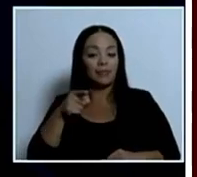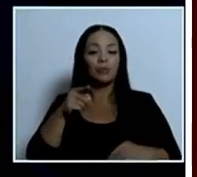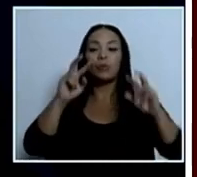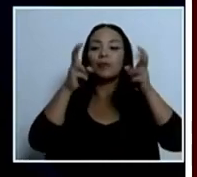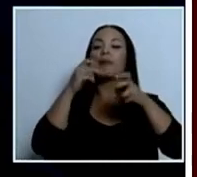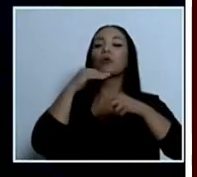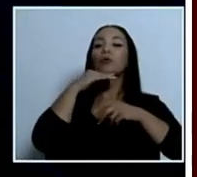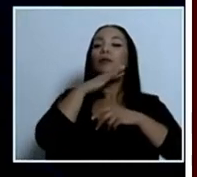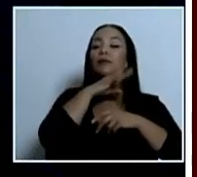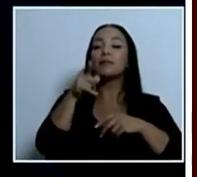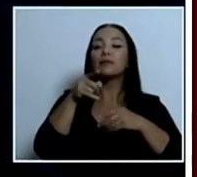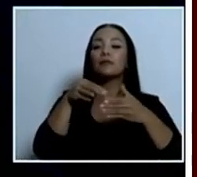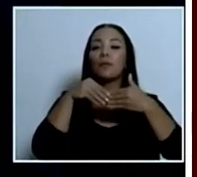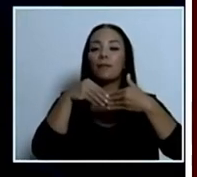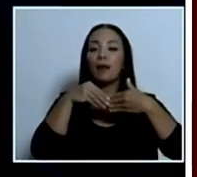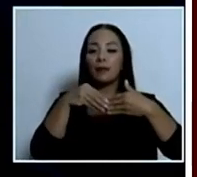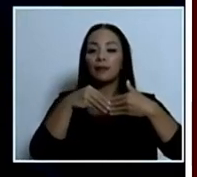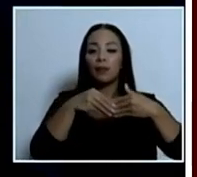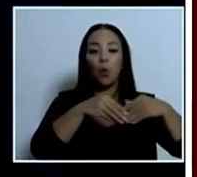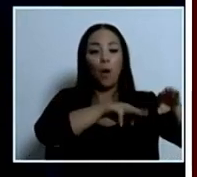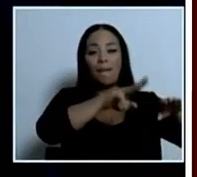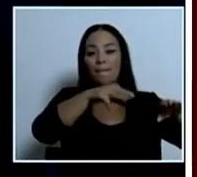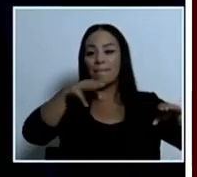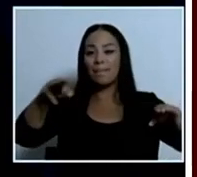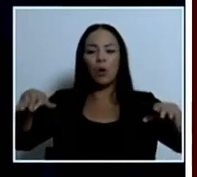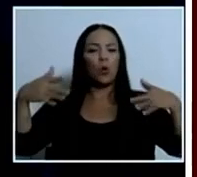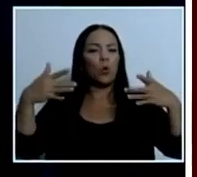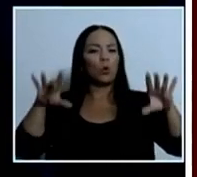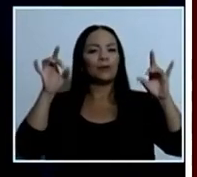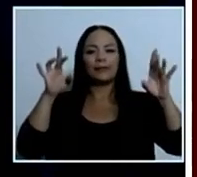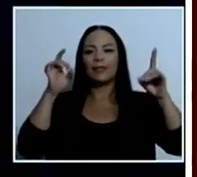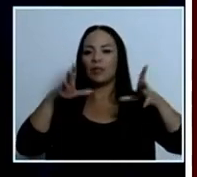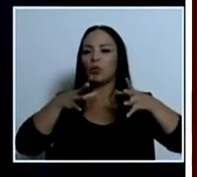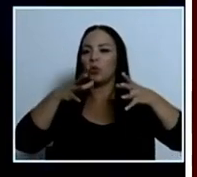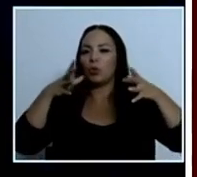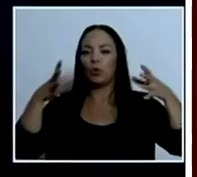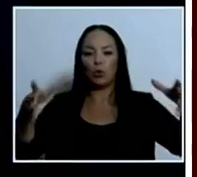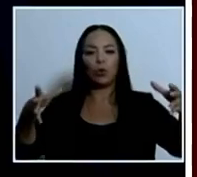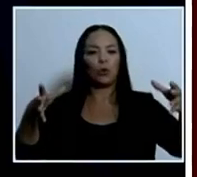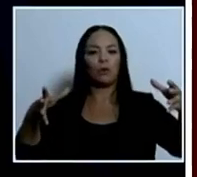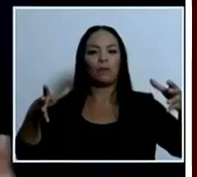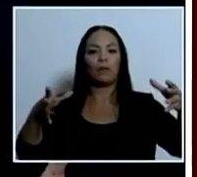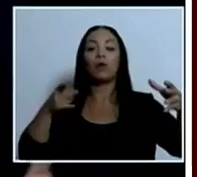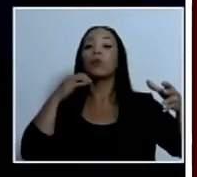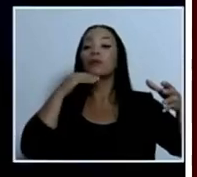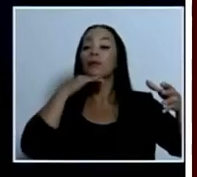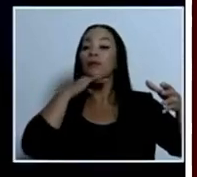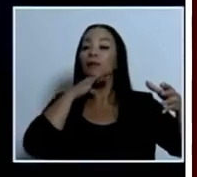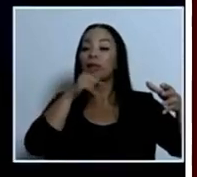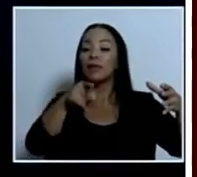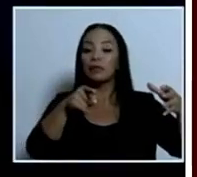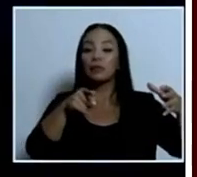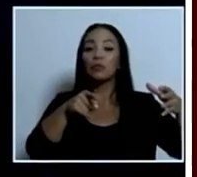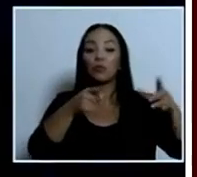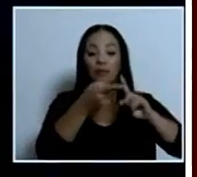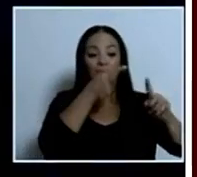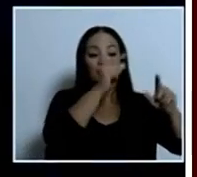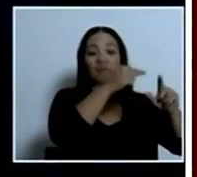por plásticos en los océanos es enorme. Esa contaminación viene a través de la contaminación de los ríos